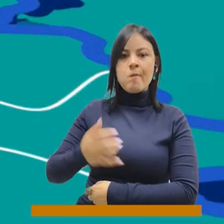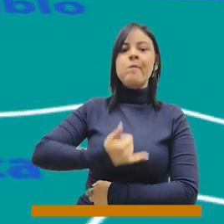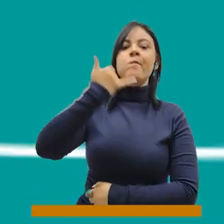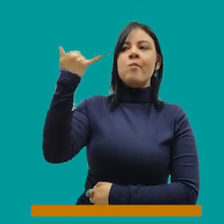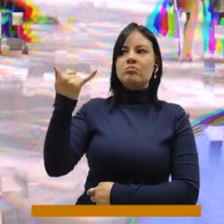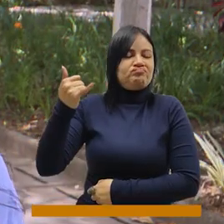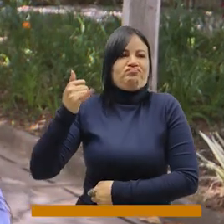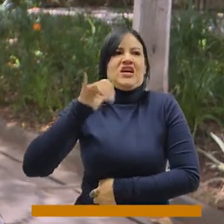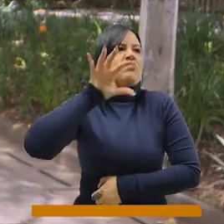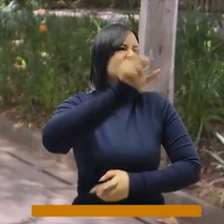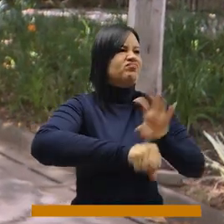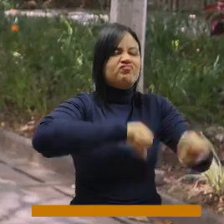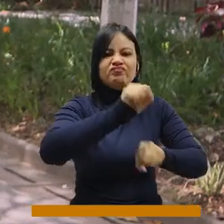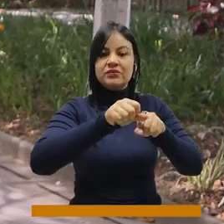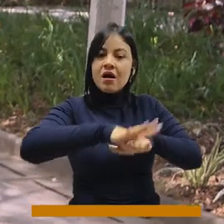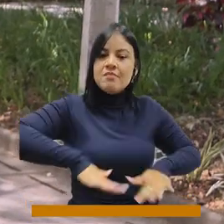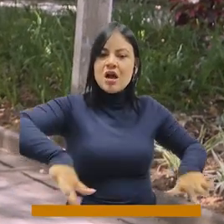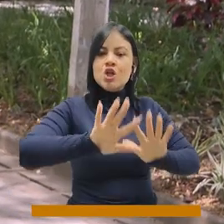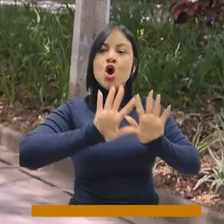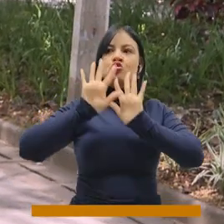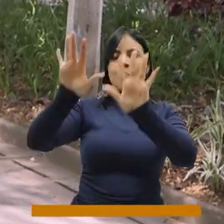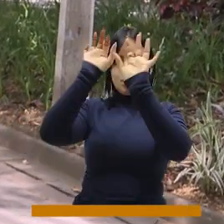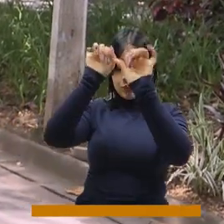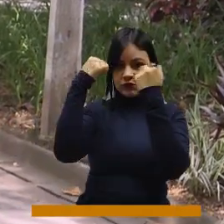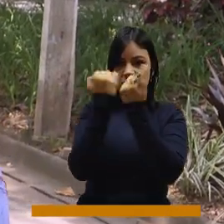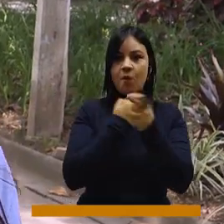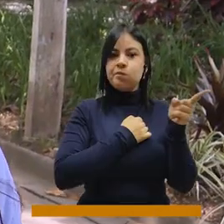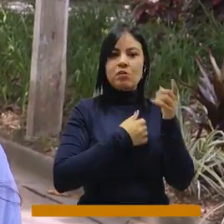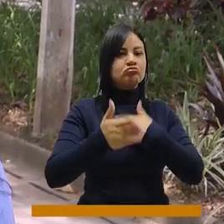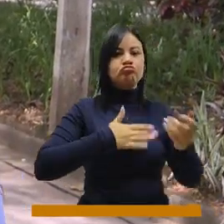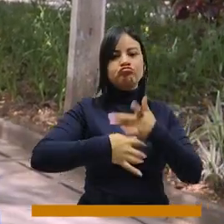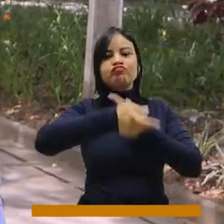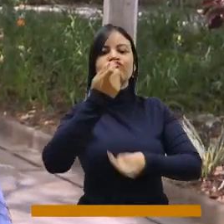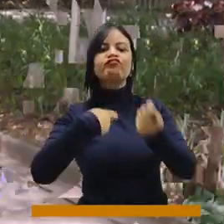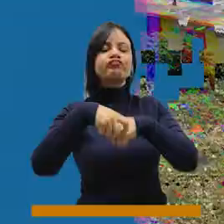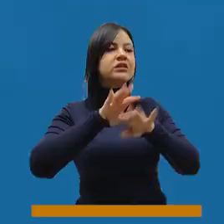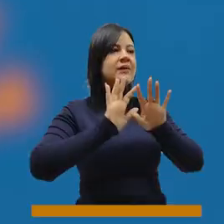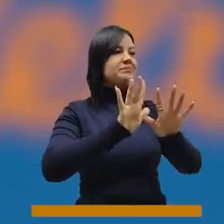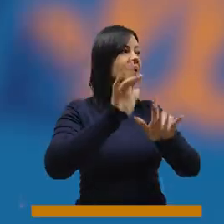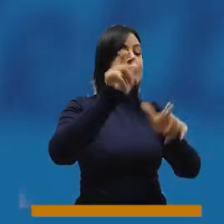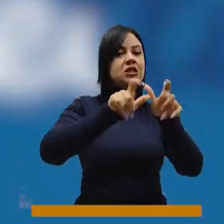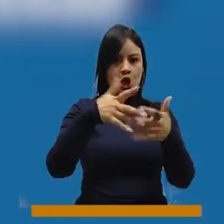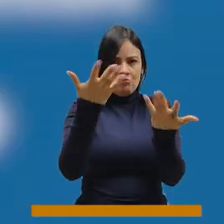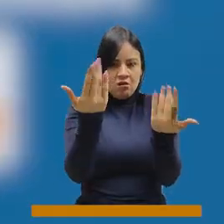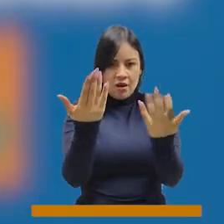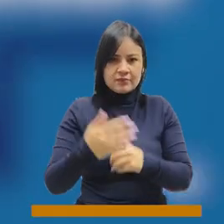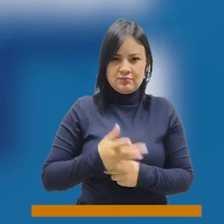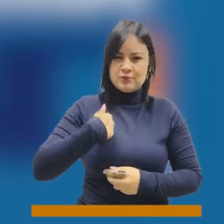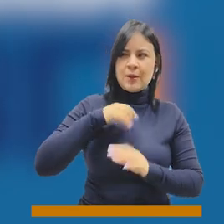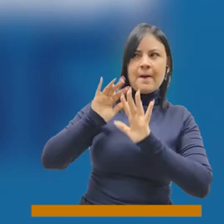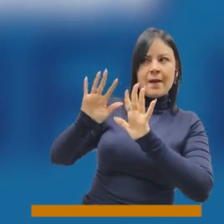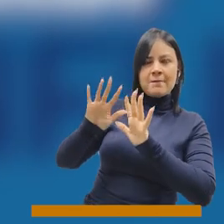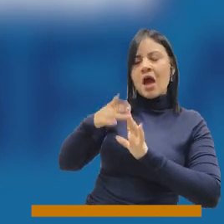venía apropiándose de unos lotes que son del municipio. Estaba vendiéndoselo a algunas personas. Nos pusimos a